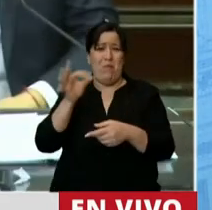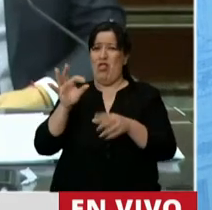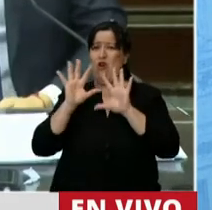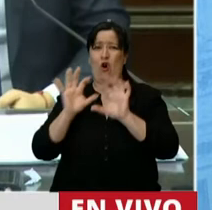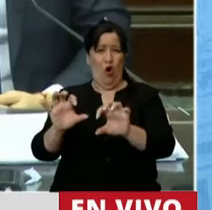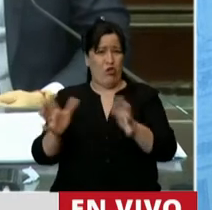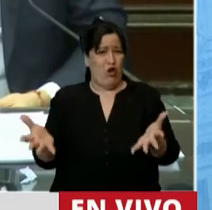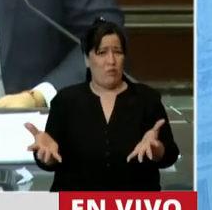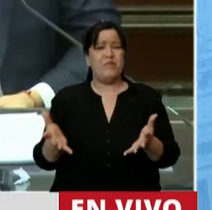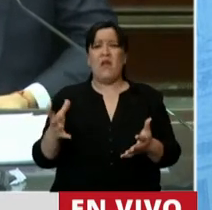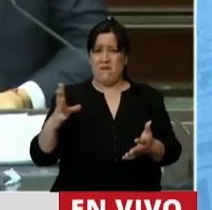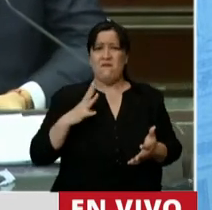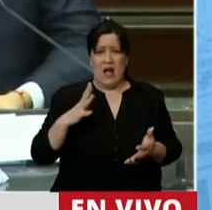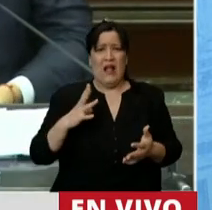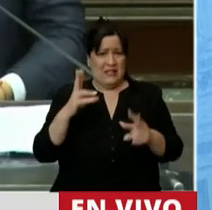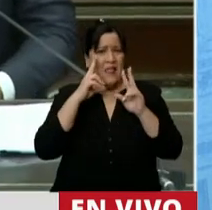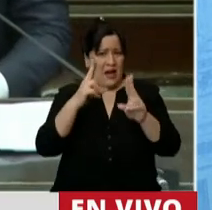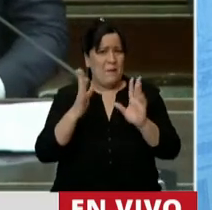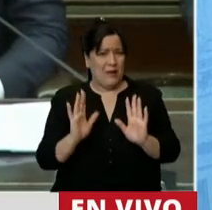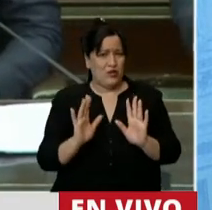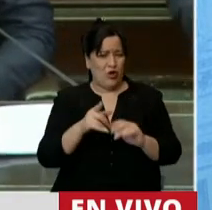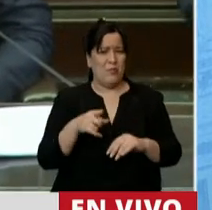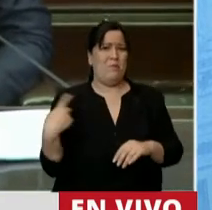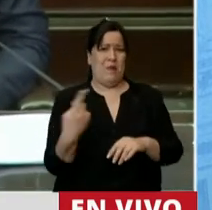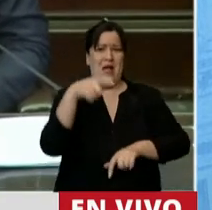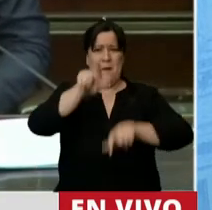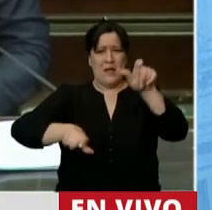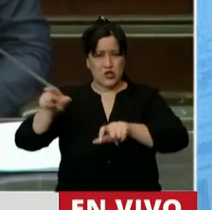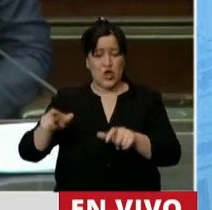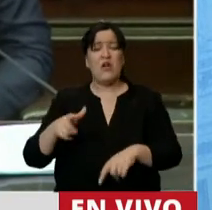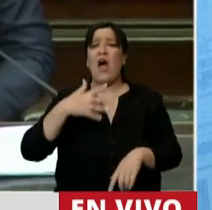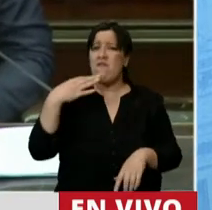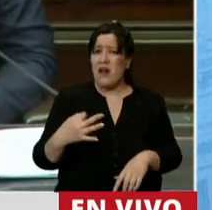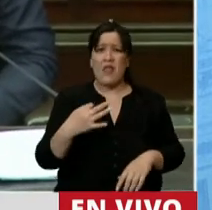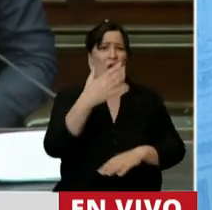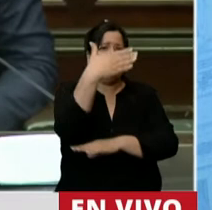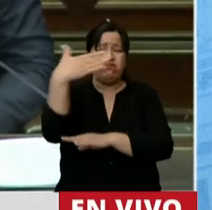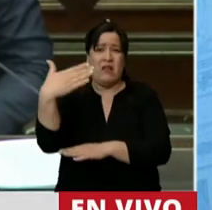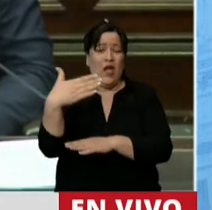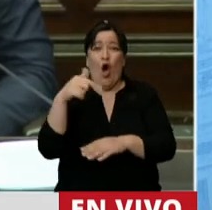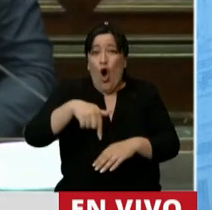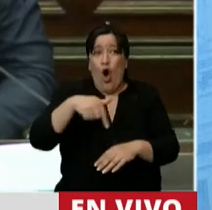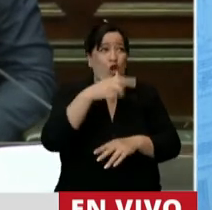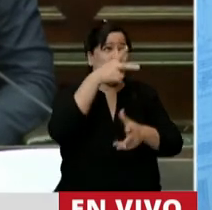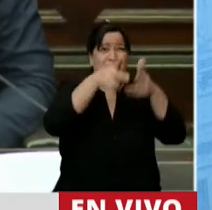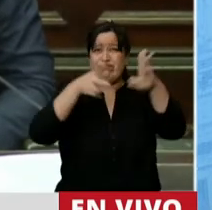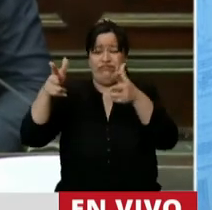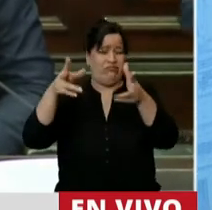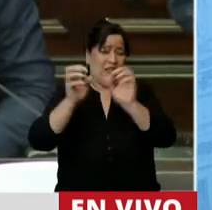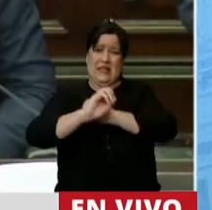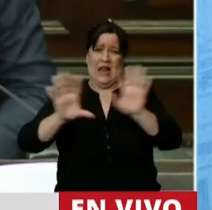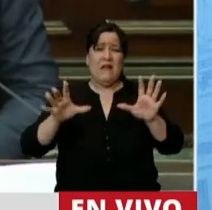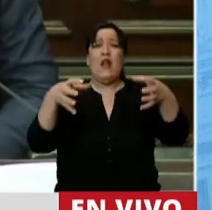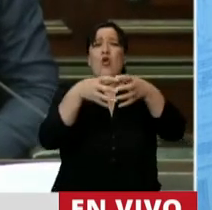a la inteligencia de todo el pueblo argentino. Mire, la verdad es que hemos escuchado todo tipo de barbaridades hoy. Un diputado